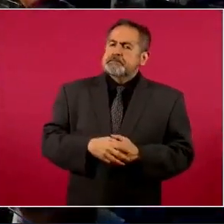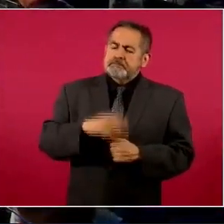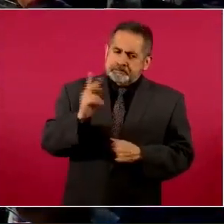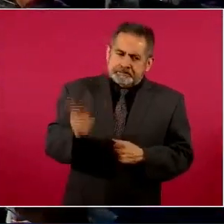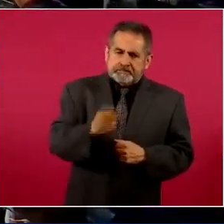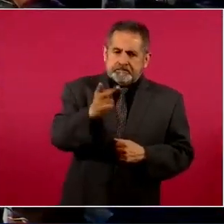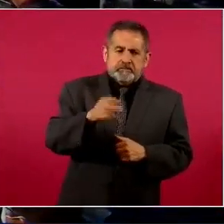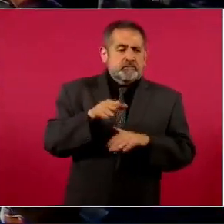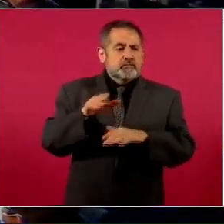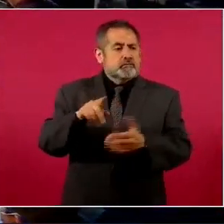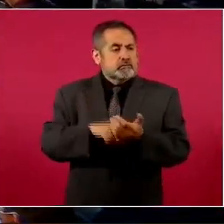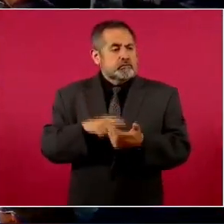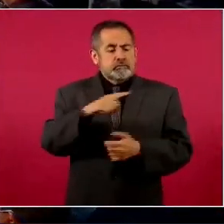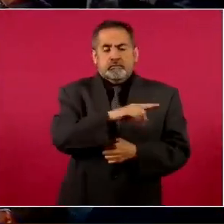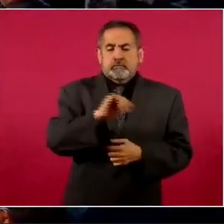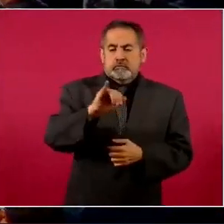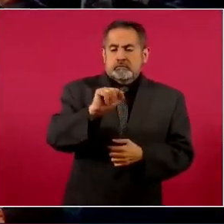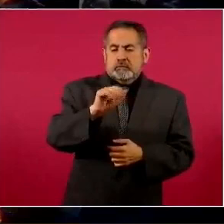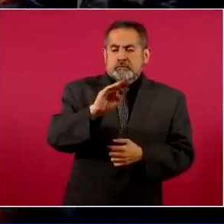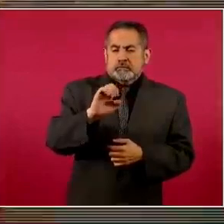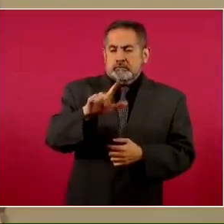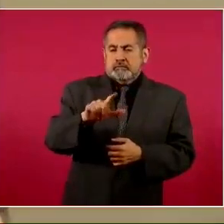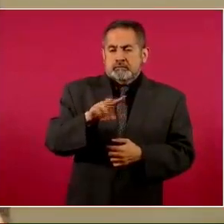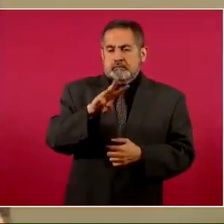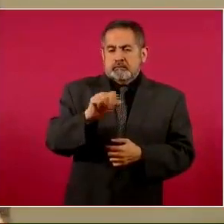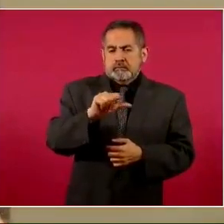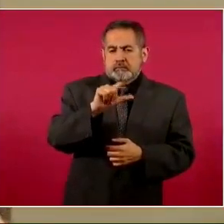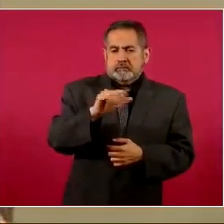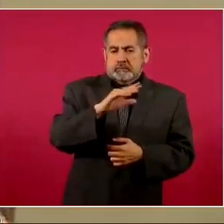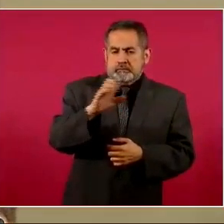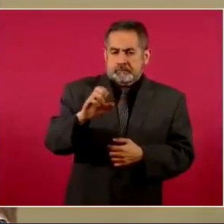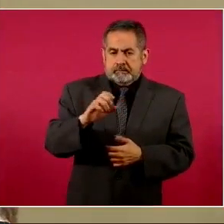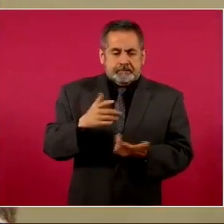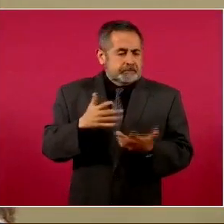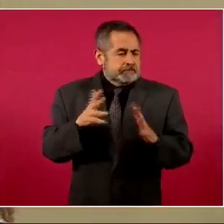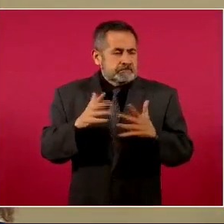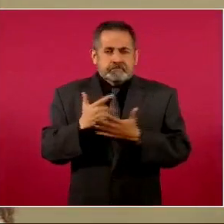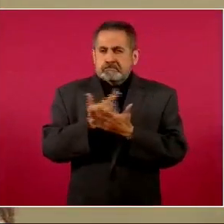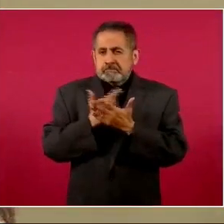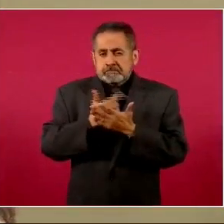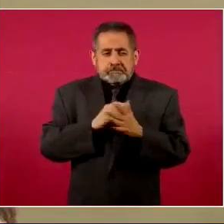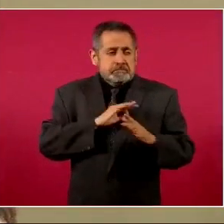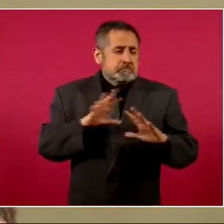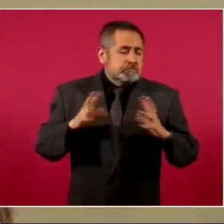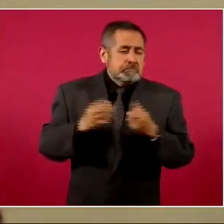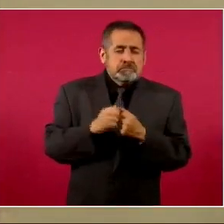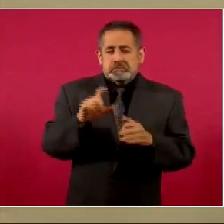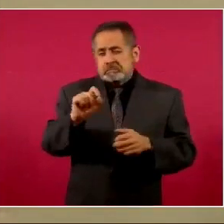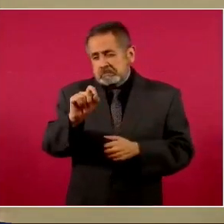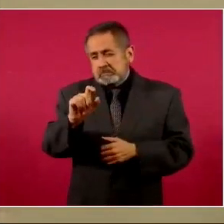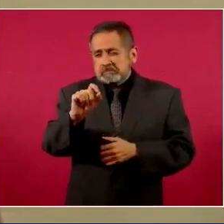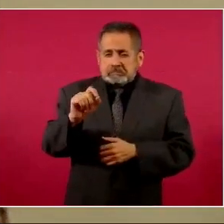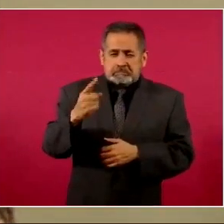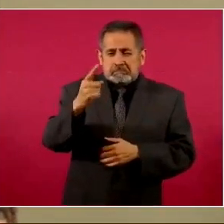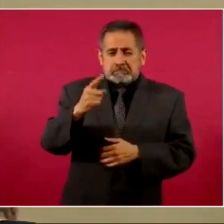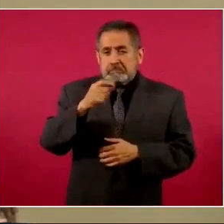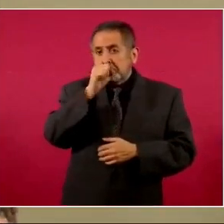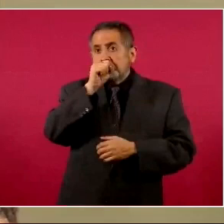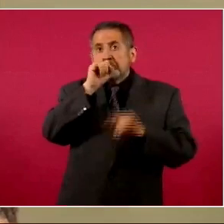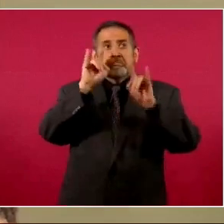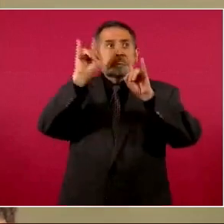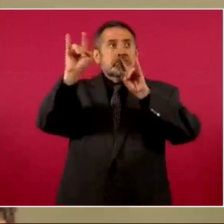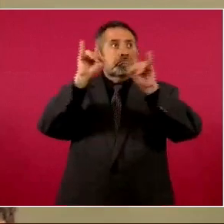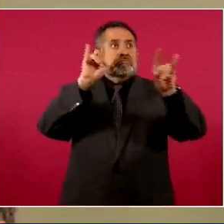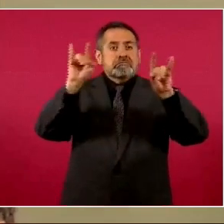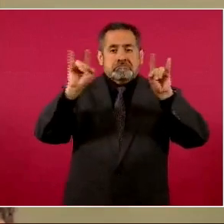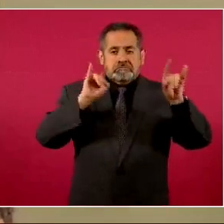a Isabel Miranda de Wallace. Por lo menos se han contabilizado alrededor de 20, 21 espectaculares aquí